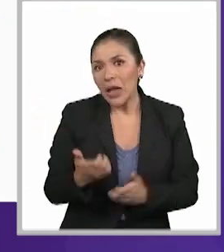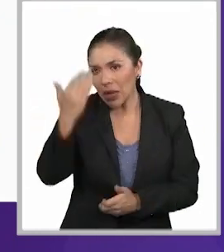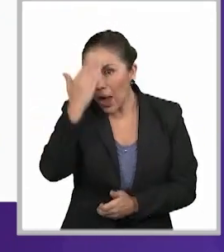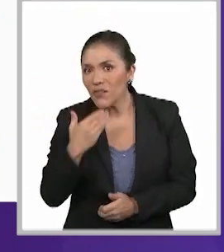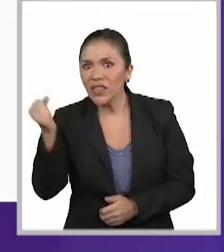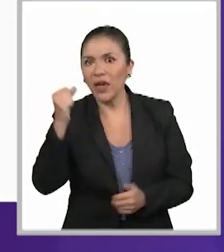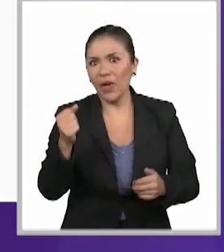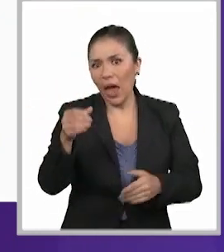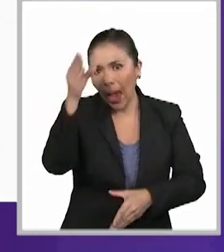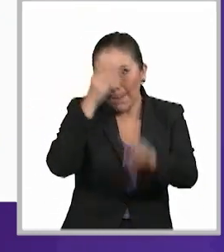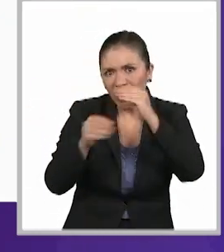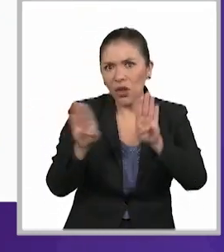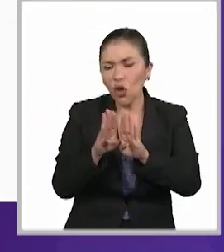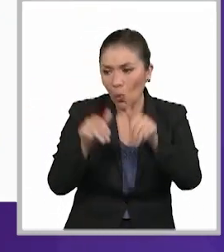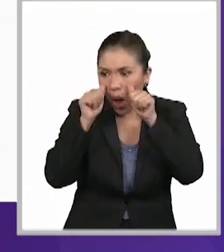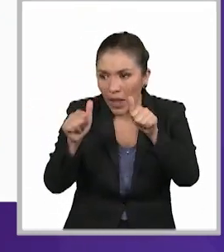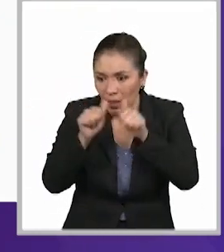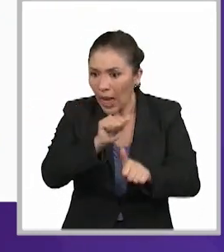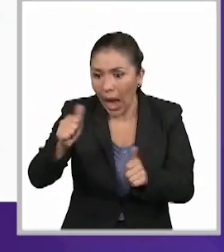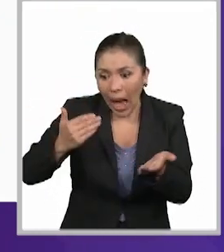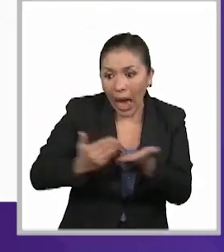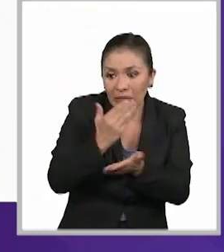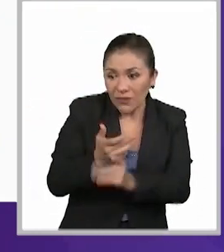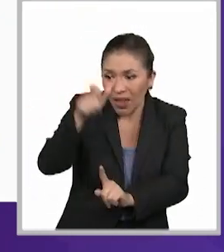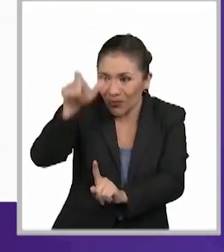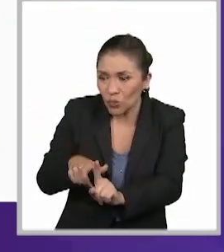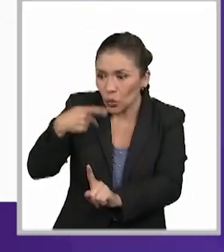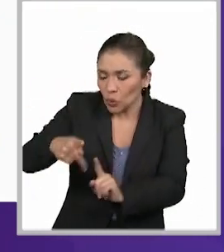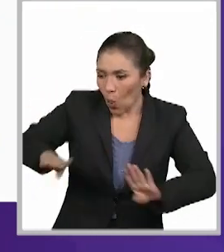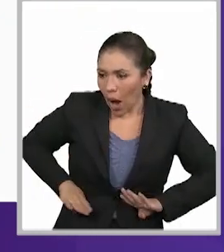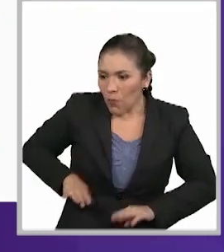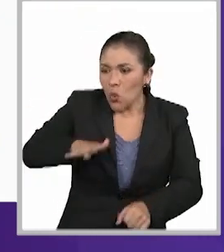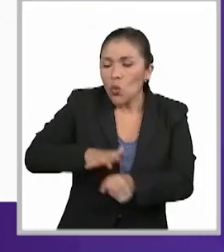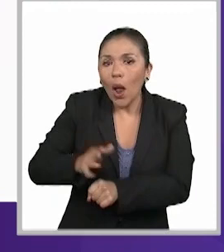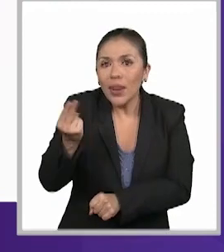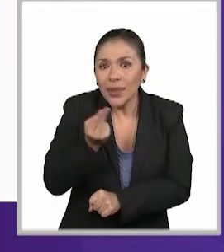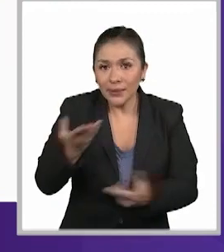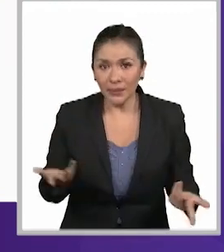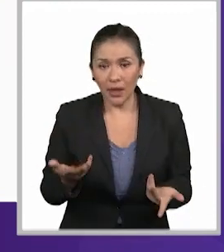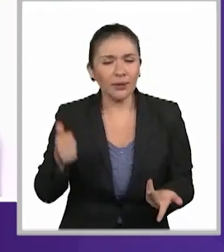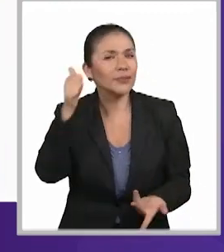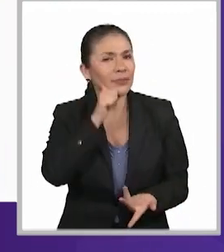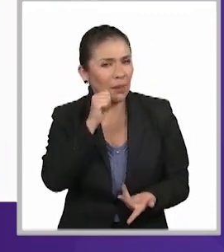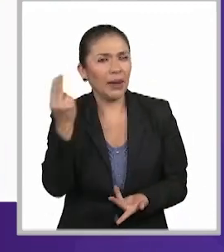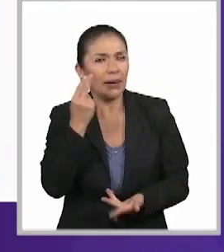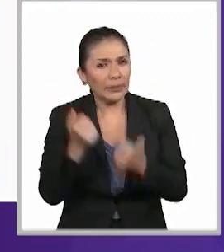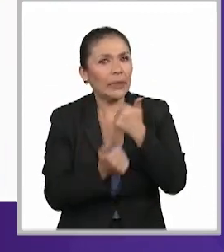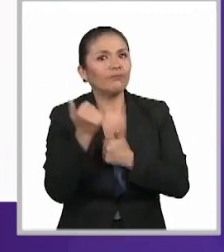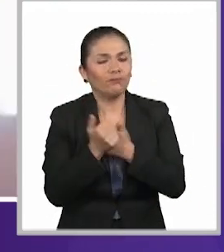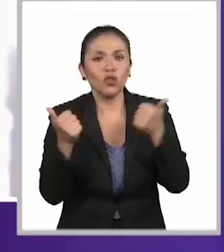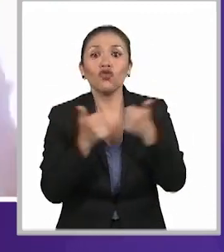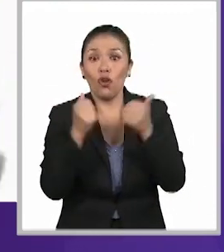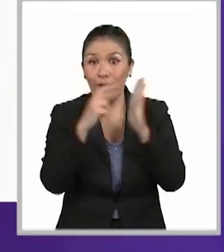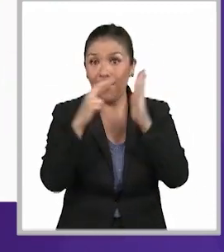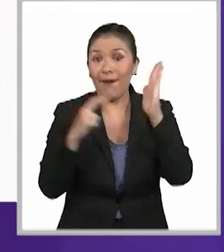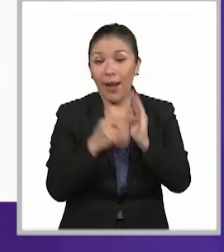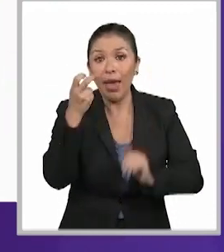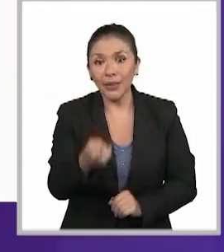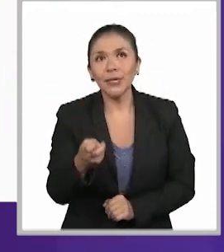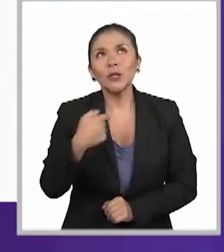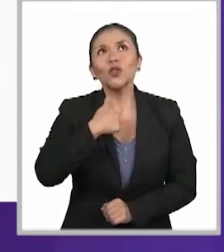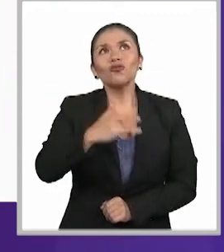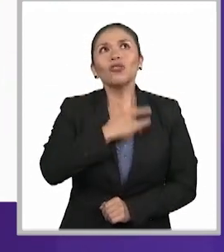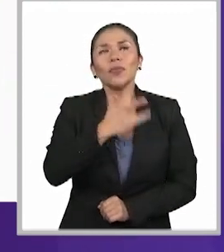capacidades de atender a la accesibilidad que necesita la persona en específico. Entonces, siempre vamos a tener que tener estas reglas y a mí me